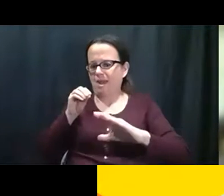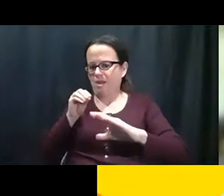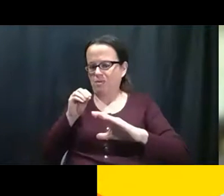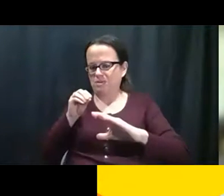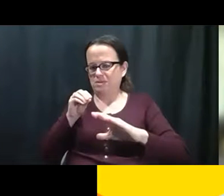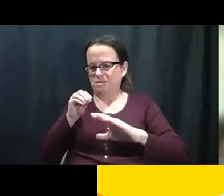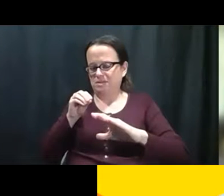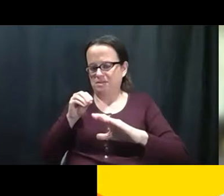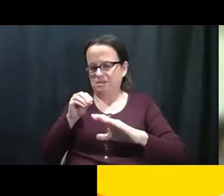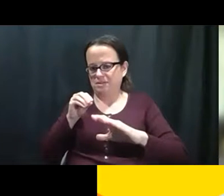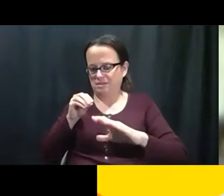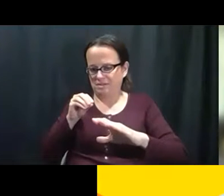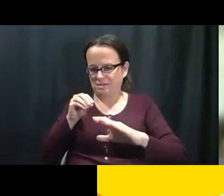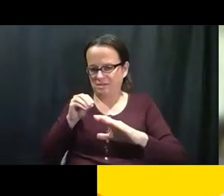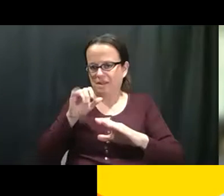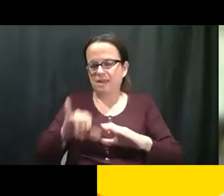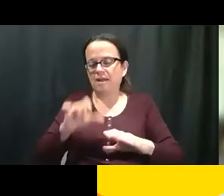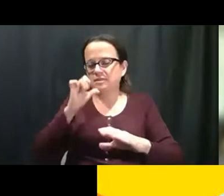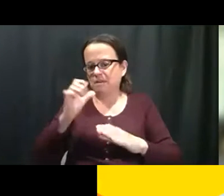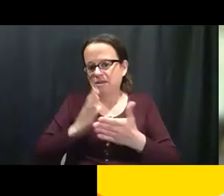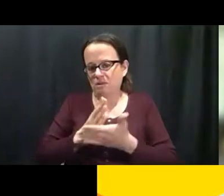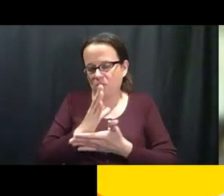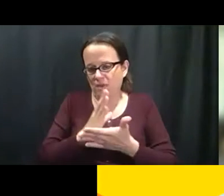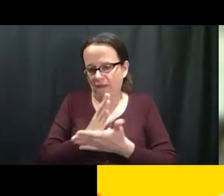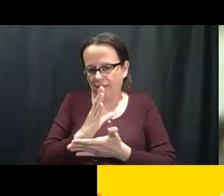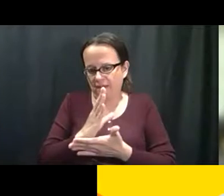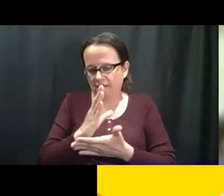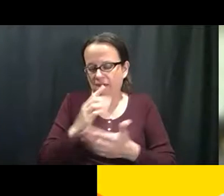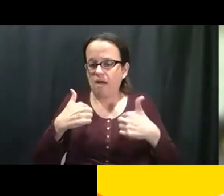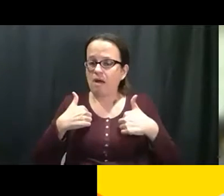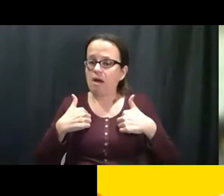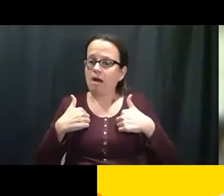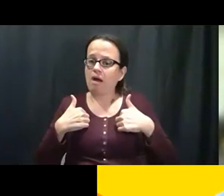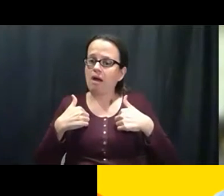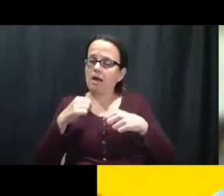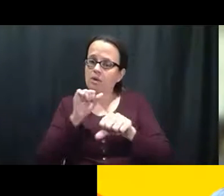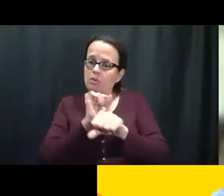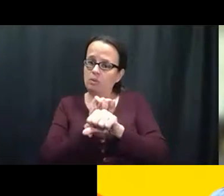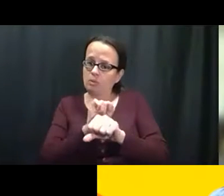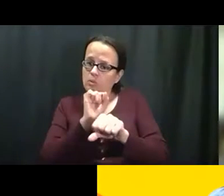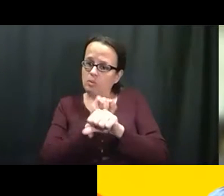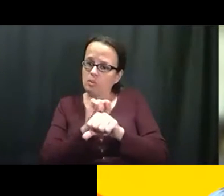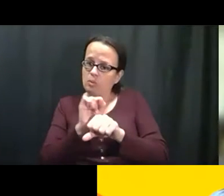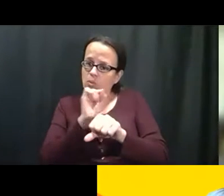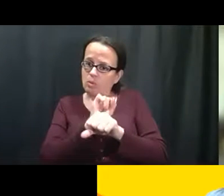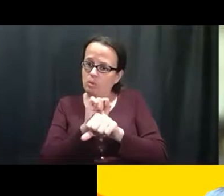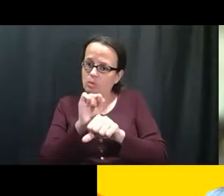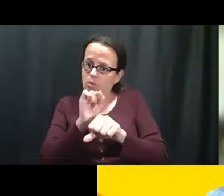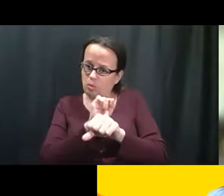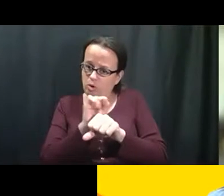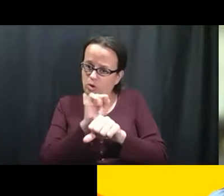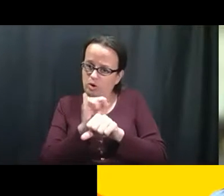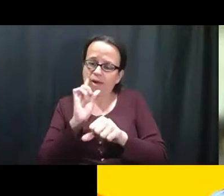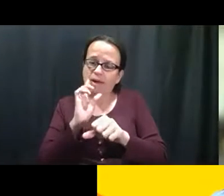De, de estar en ese, en ese lugar y no pueden tener una, una manera de poder salir.